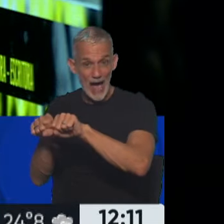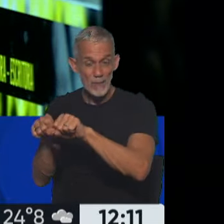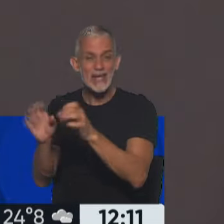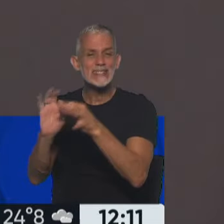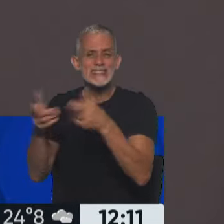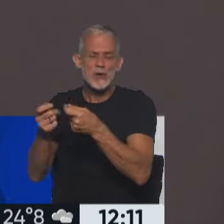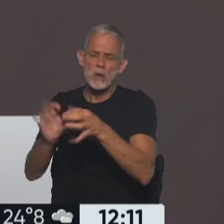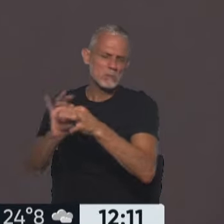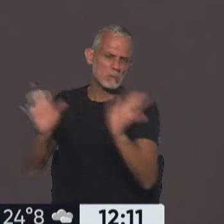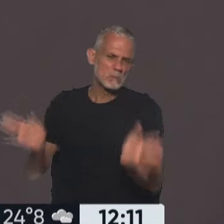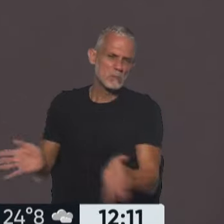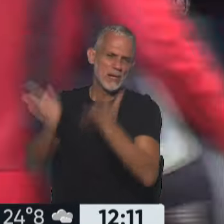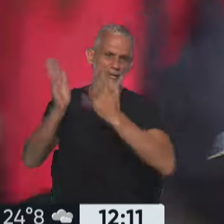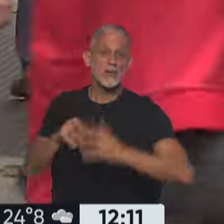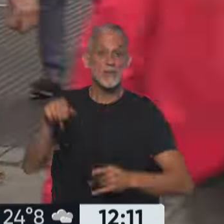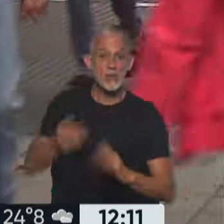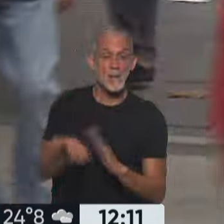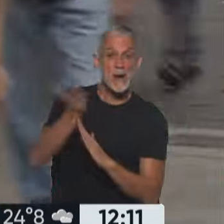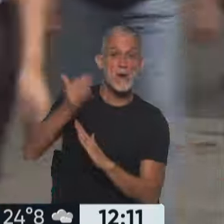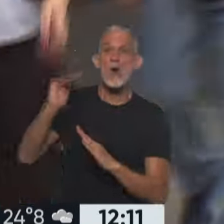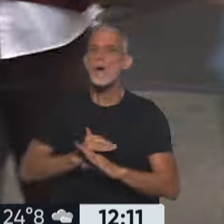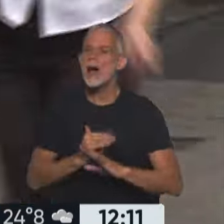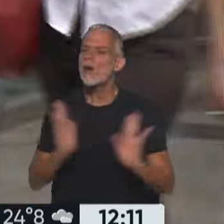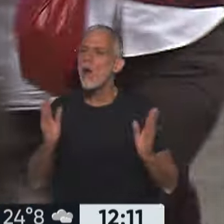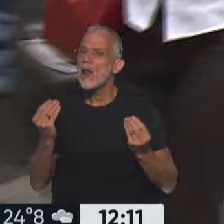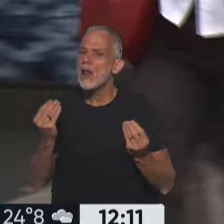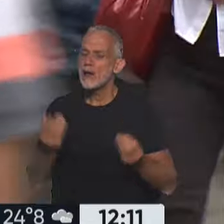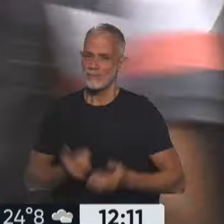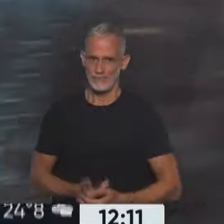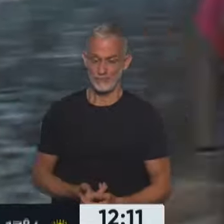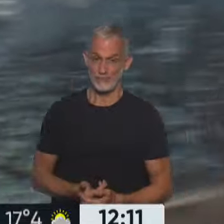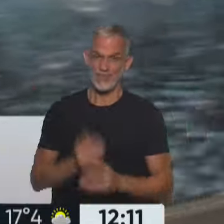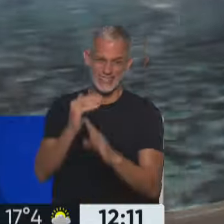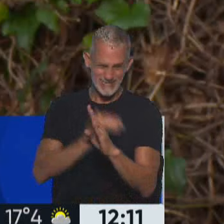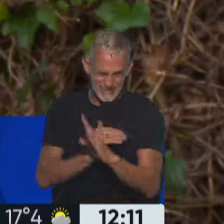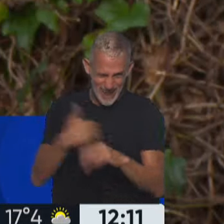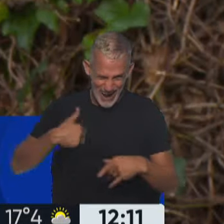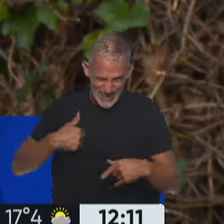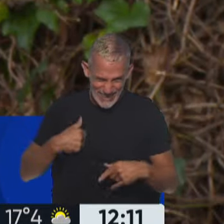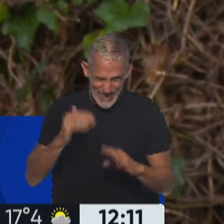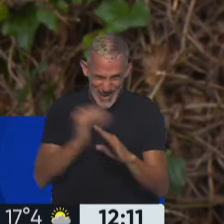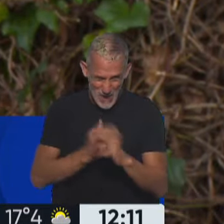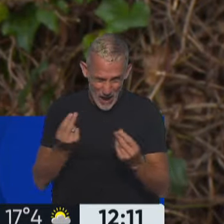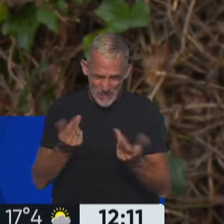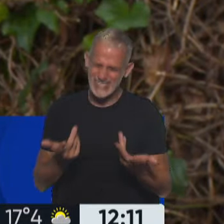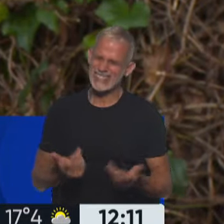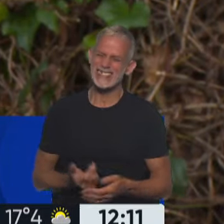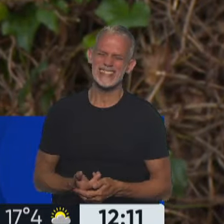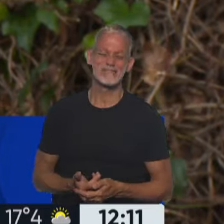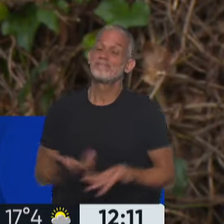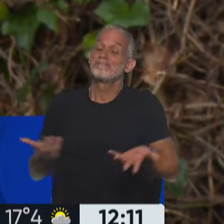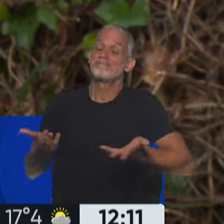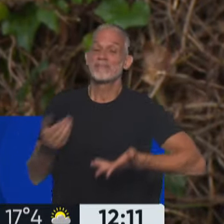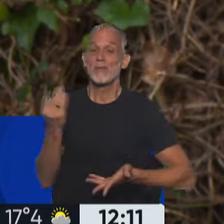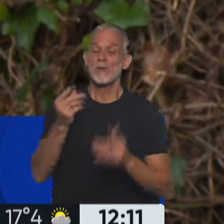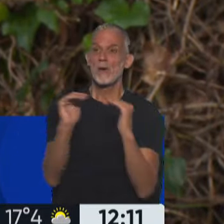liberadas. Ahora, ¿aumentarán o bajarán sus valores? Rebaja en este país lo veo difícil, pero aunque